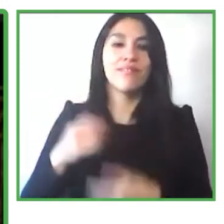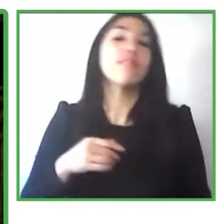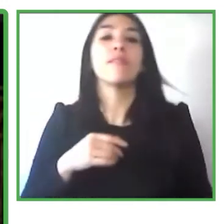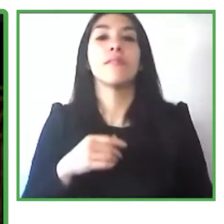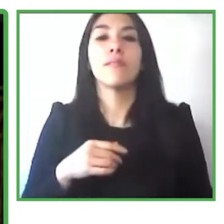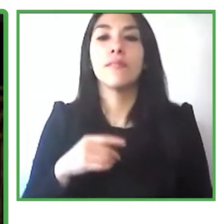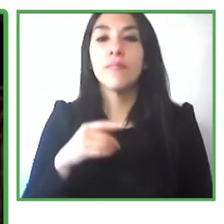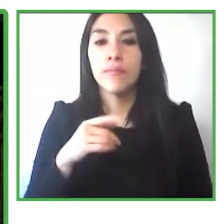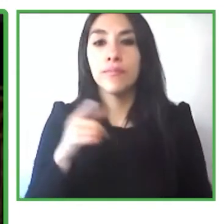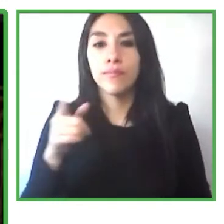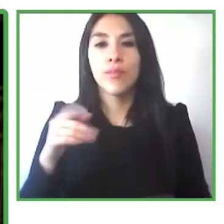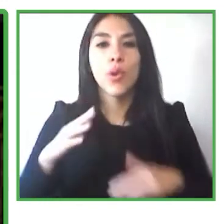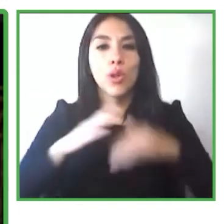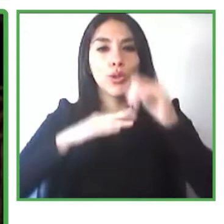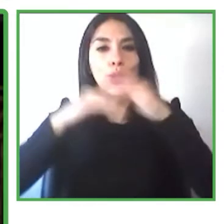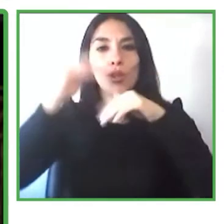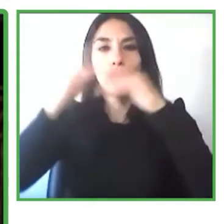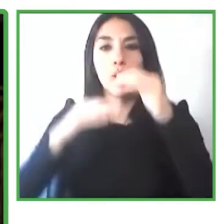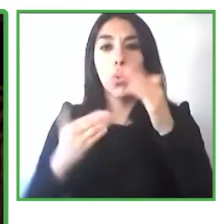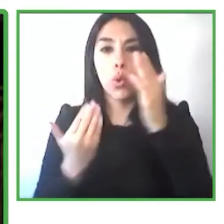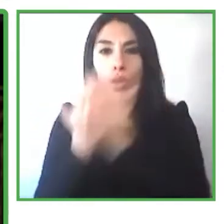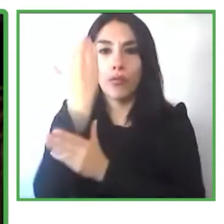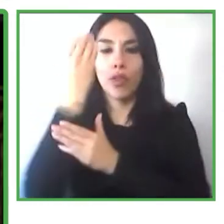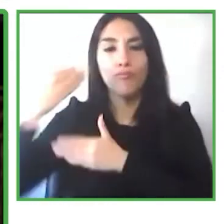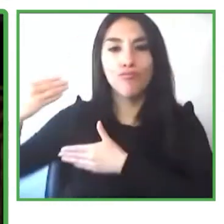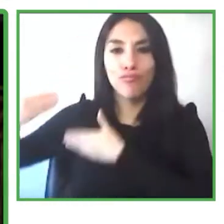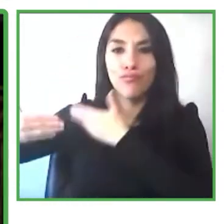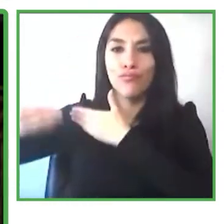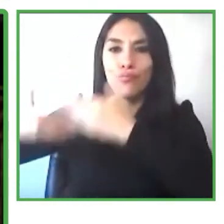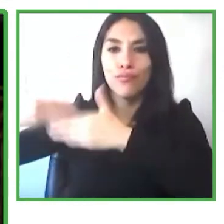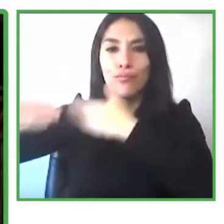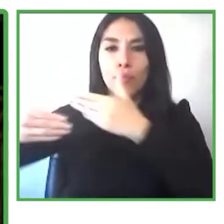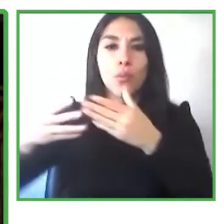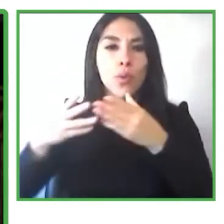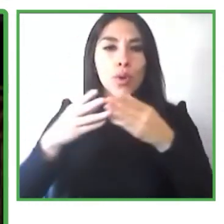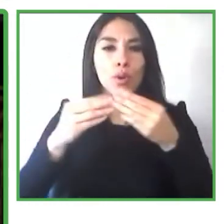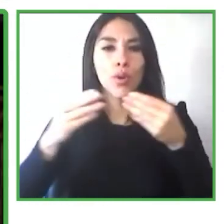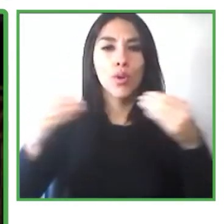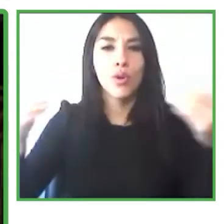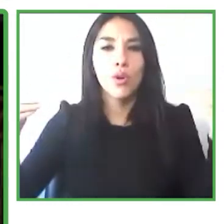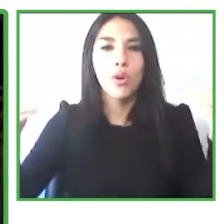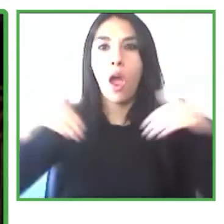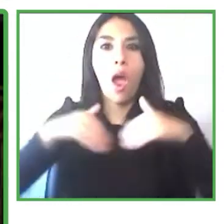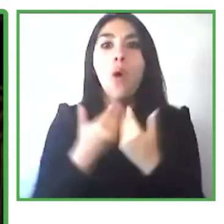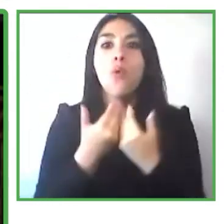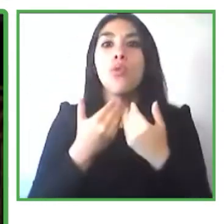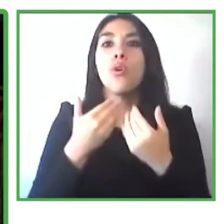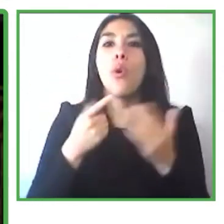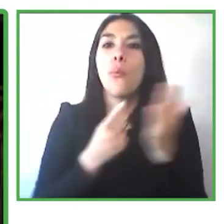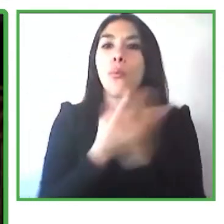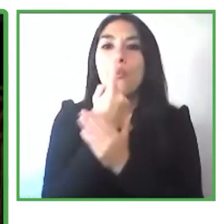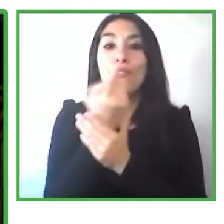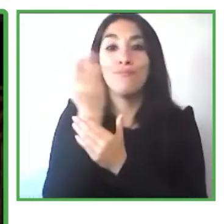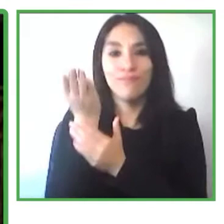posibilidades para él y para muchas personas más con discapacidad Muchas gracias